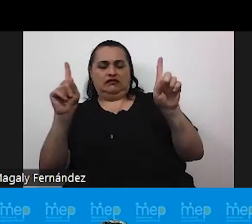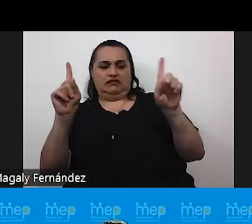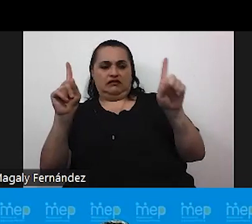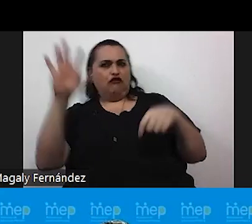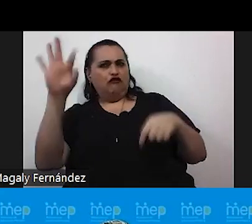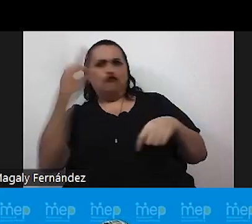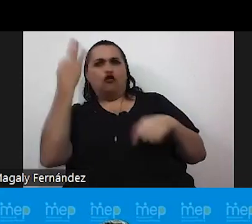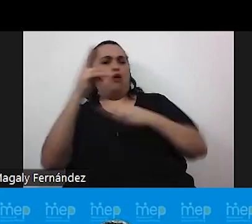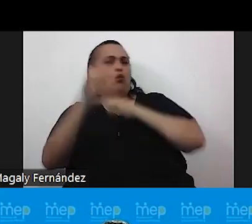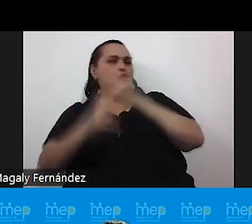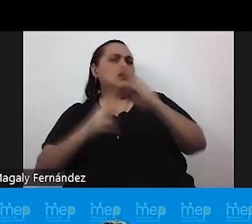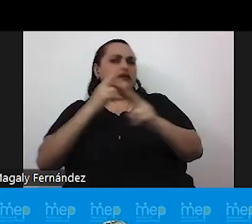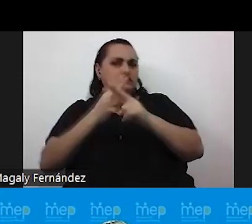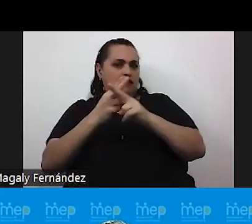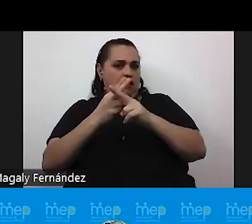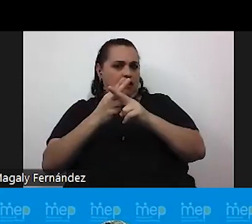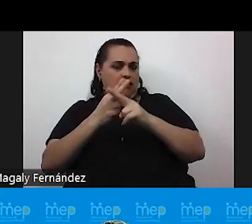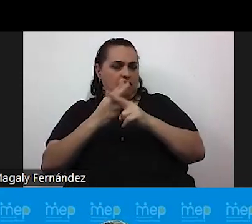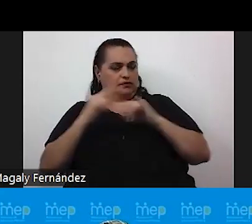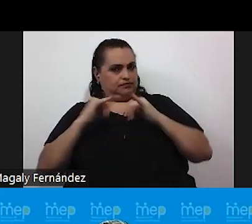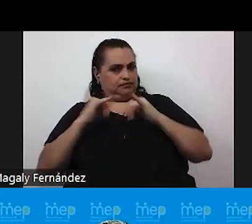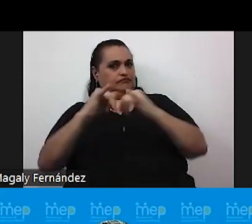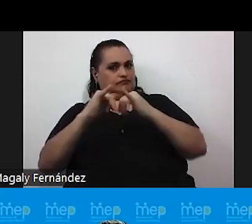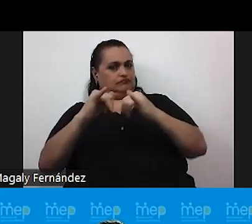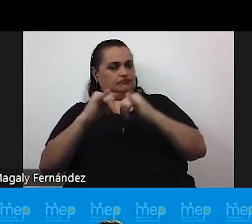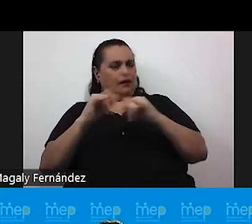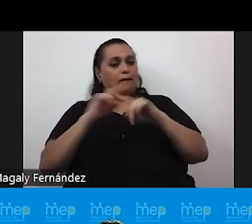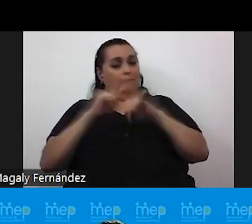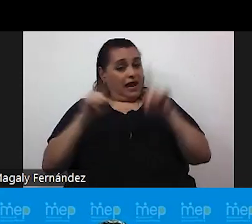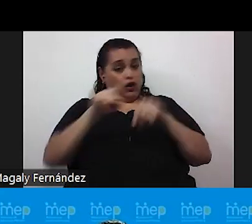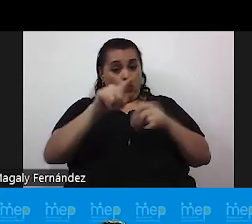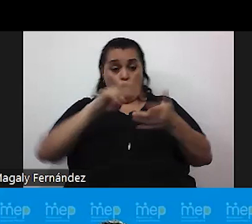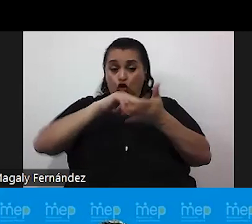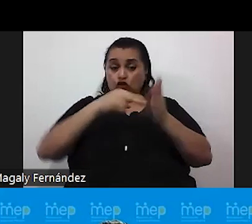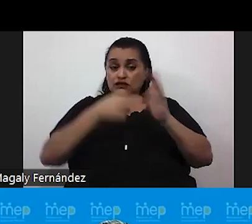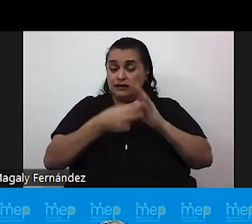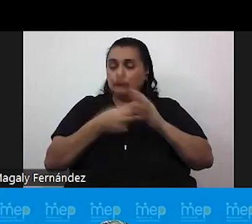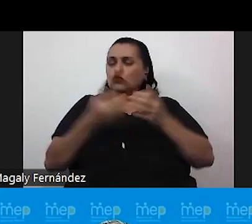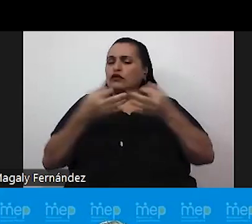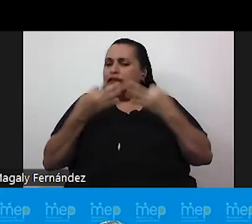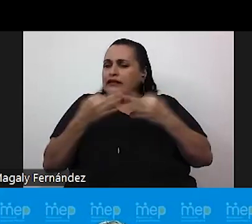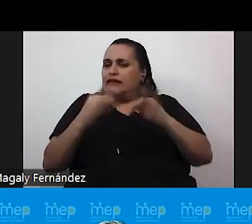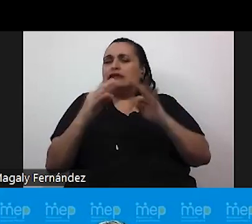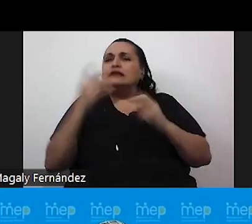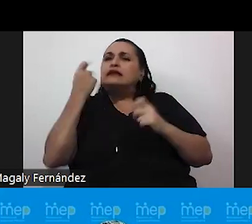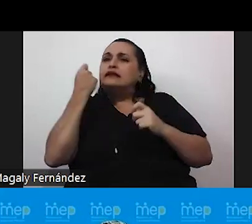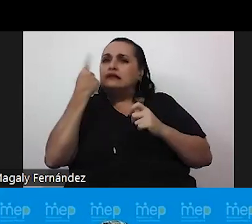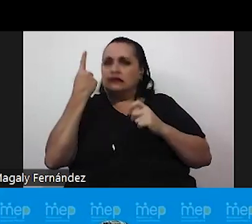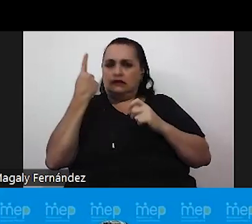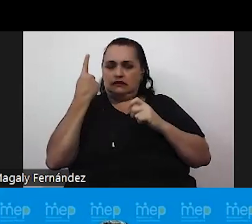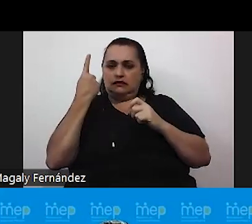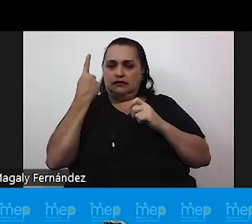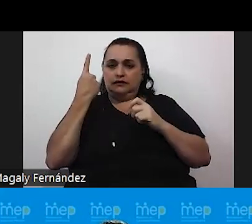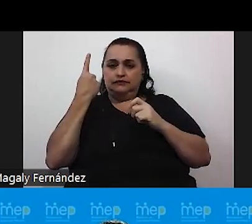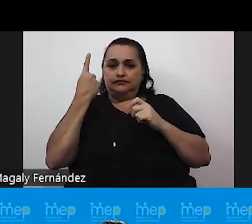universal y transversal sin embargo en este en este concepto vamos a tratar de entender que